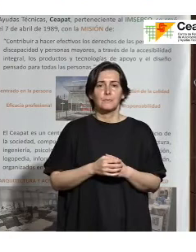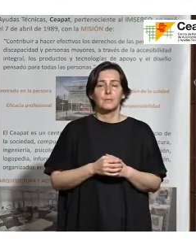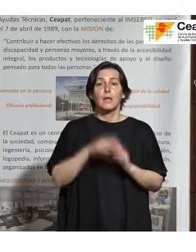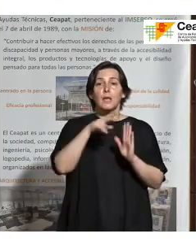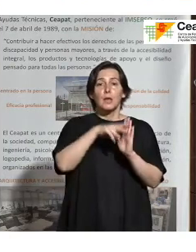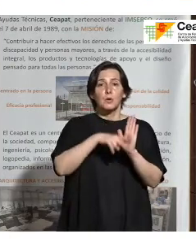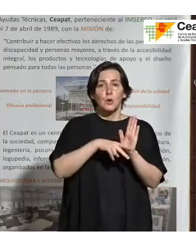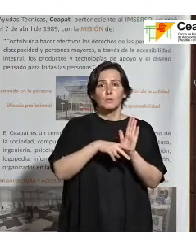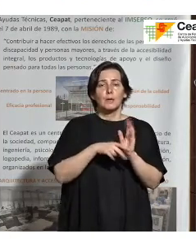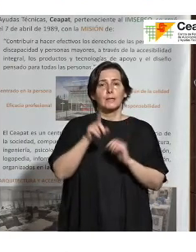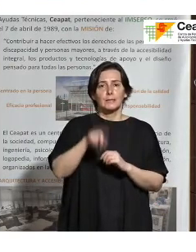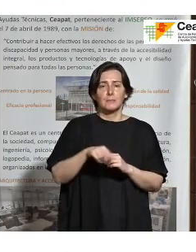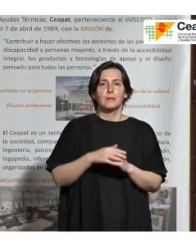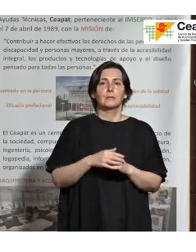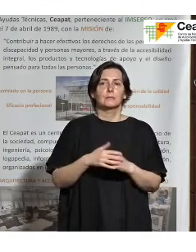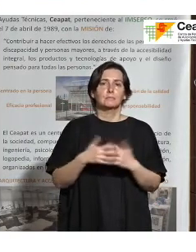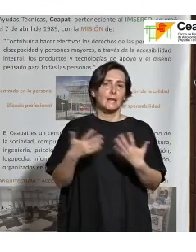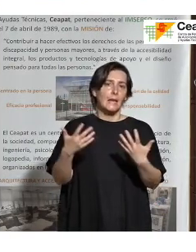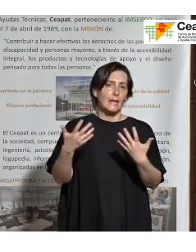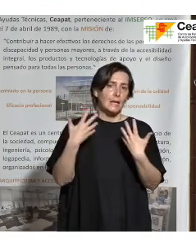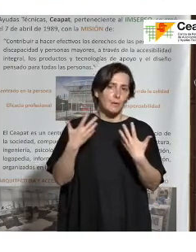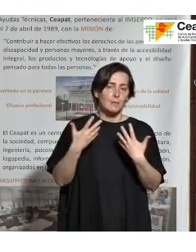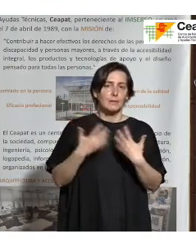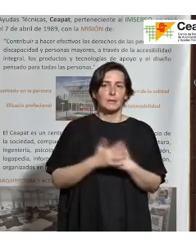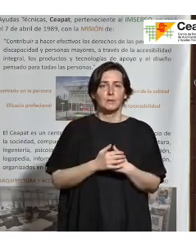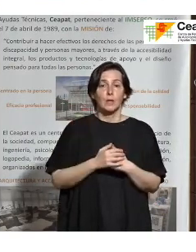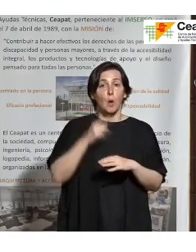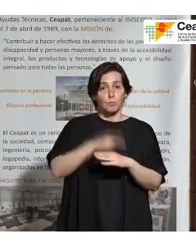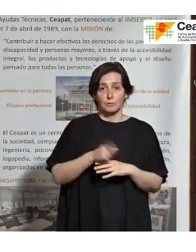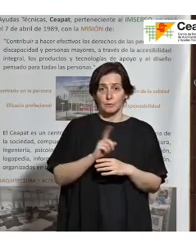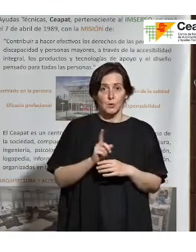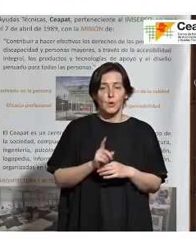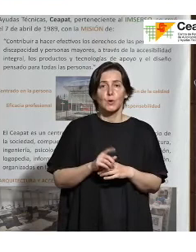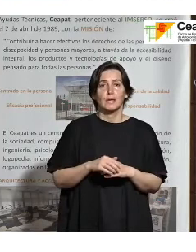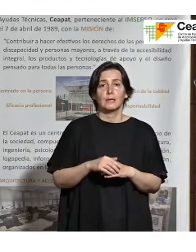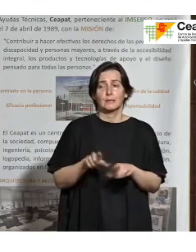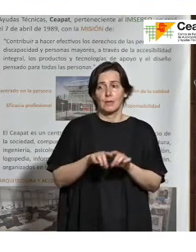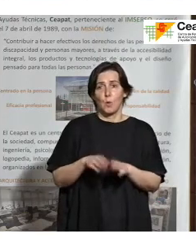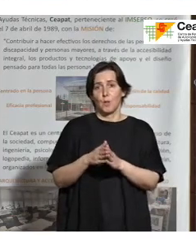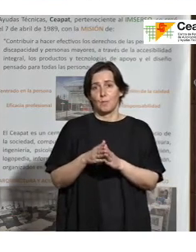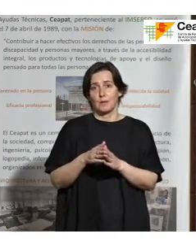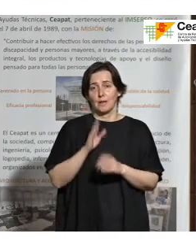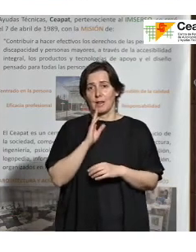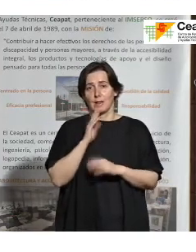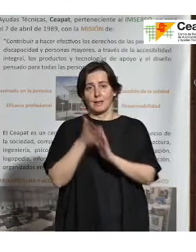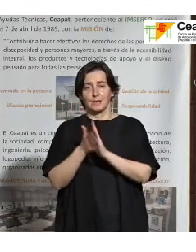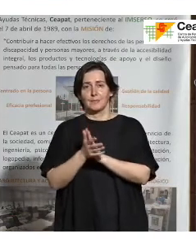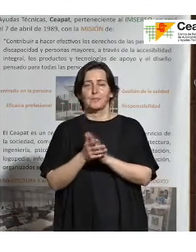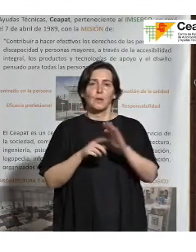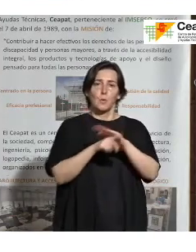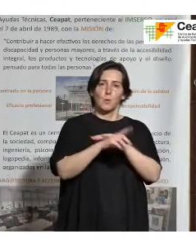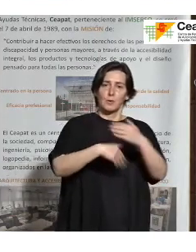norma también nos realiza dos recomendaciones. Esto no es obligatorio, que es un poco lo que decía Alejandro, de poder seguir evolucionando.